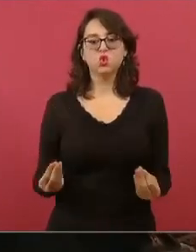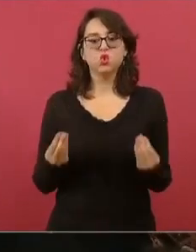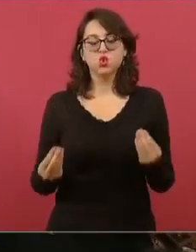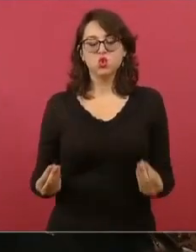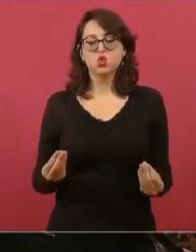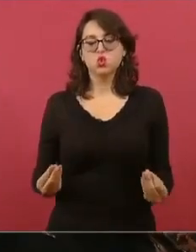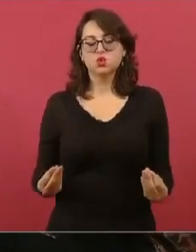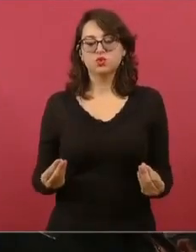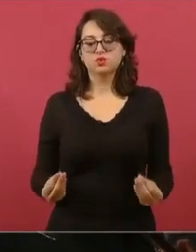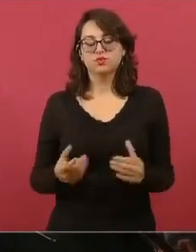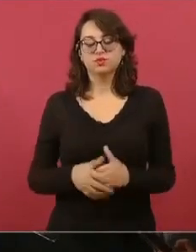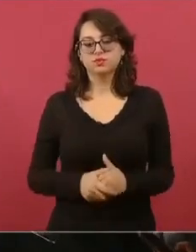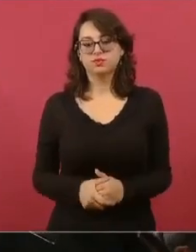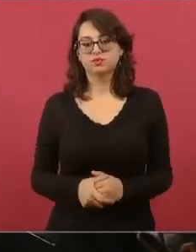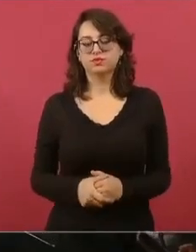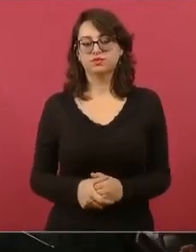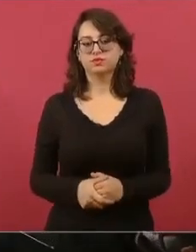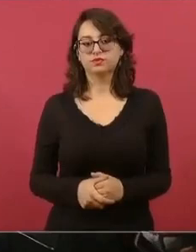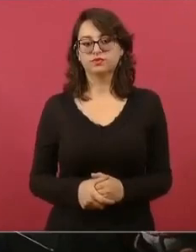Sin embargo,